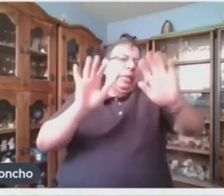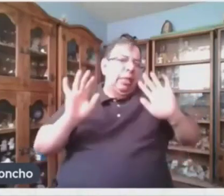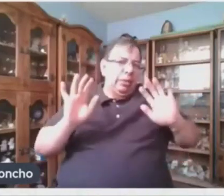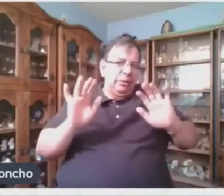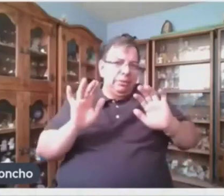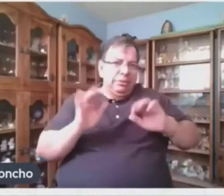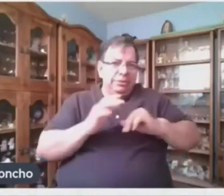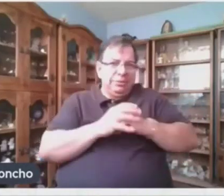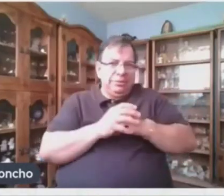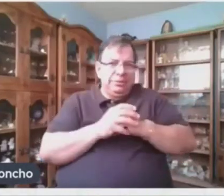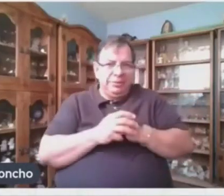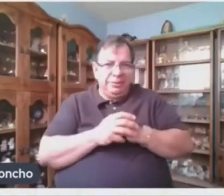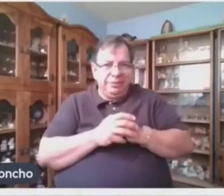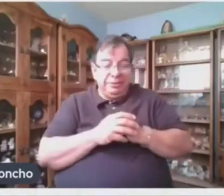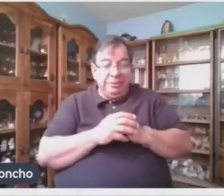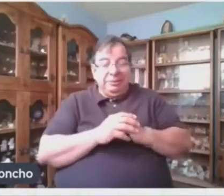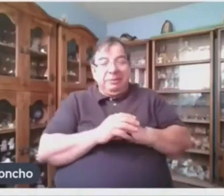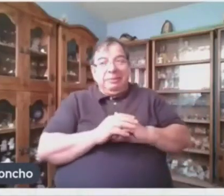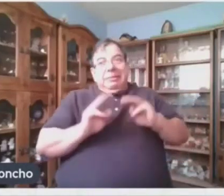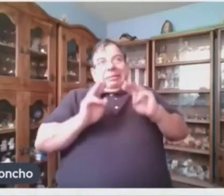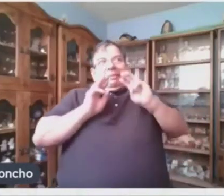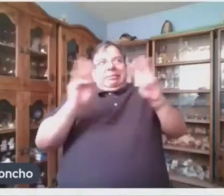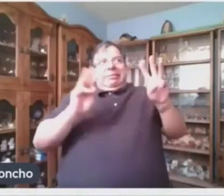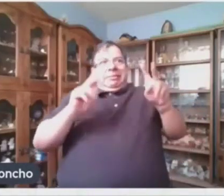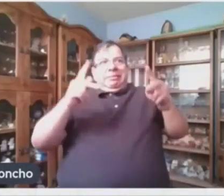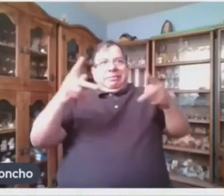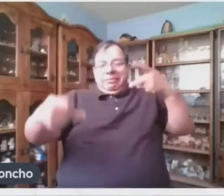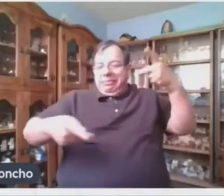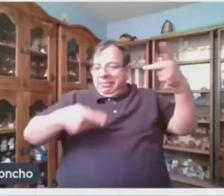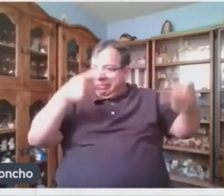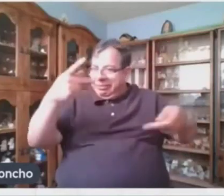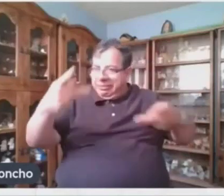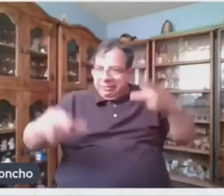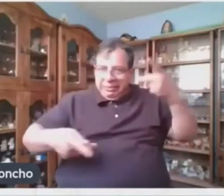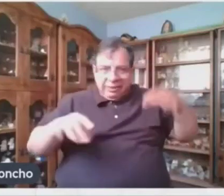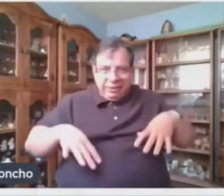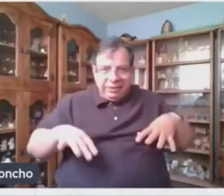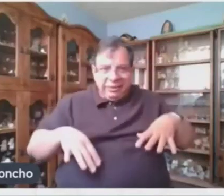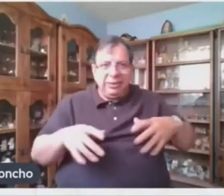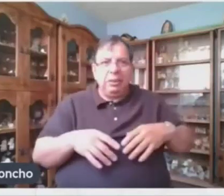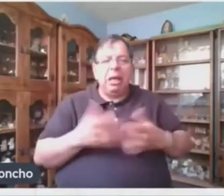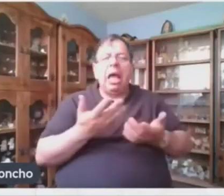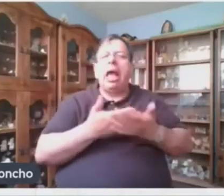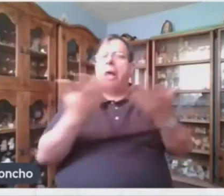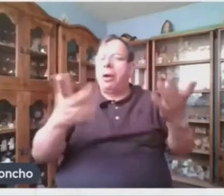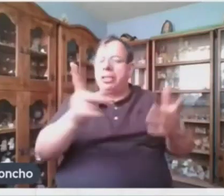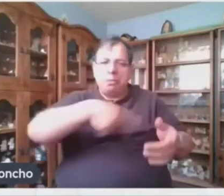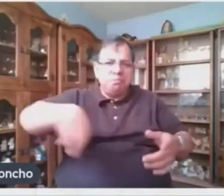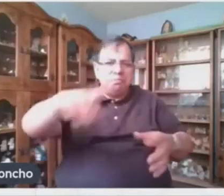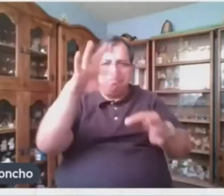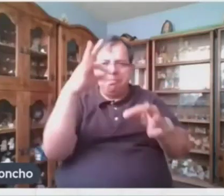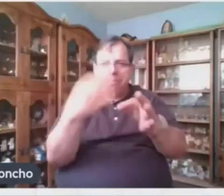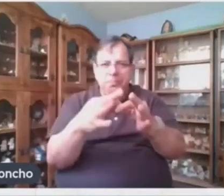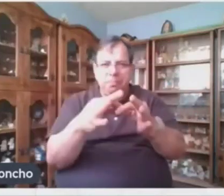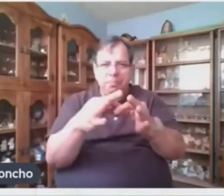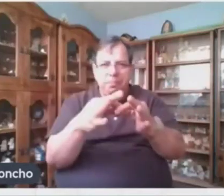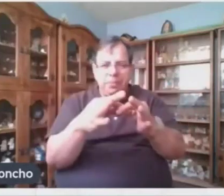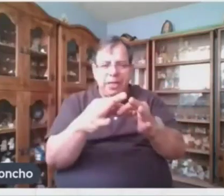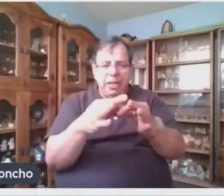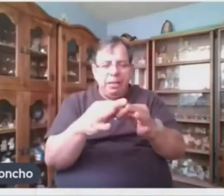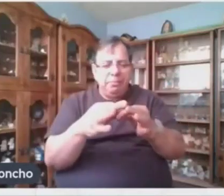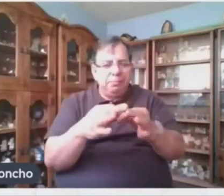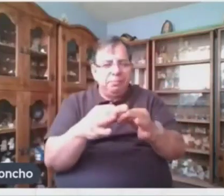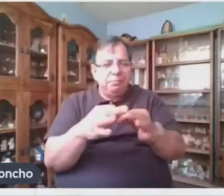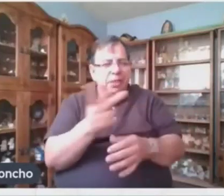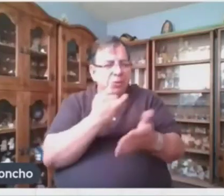Guau Bueno, después de estas preguntas Tan interesantes Yo creo que estamos listas Y listos Para nuestra primer pregunta